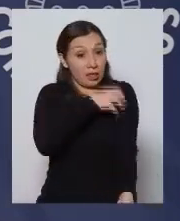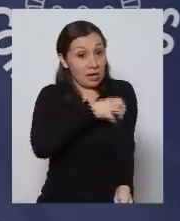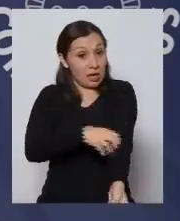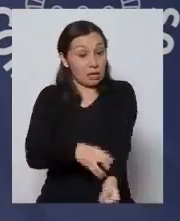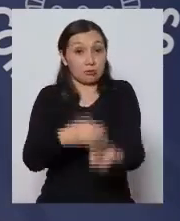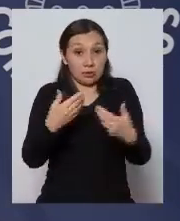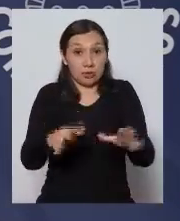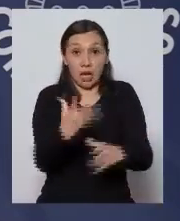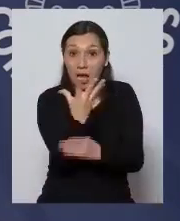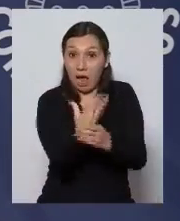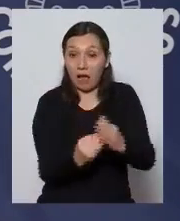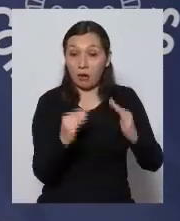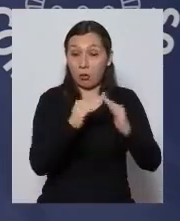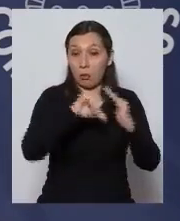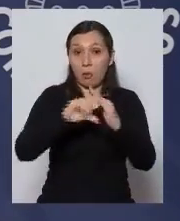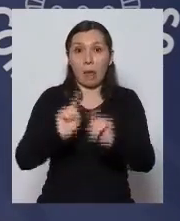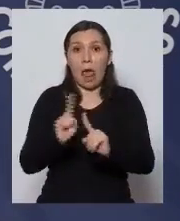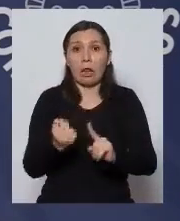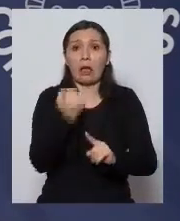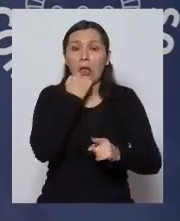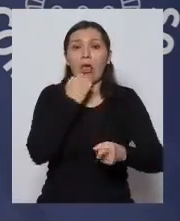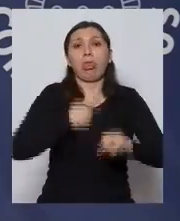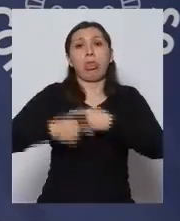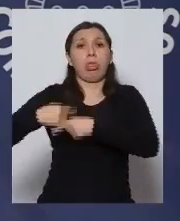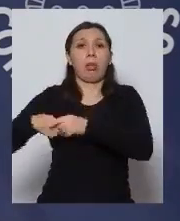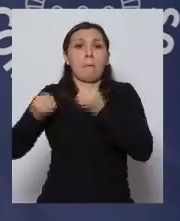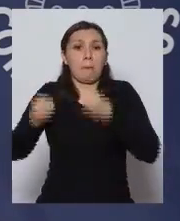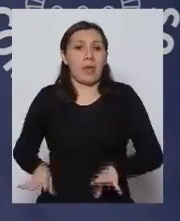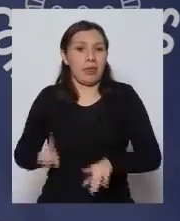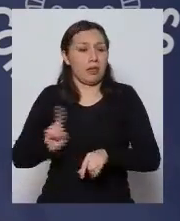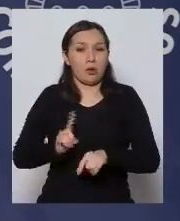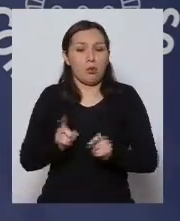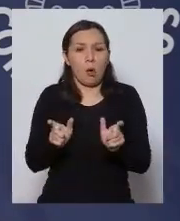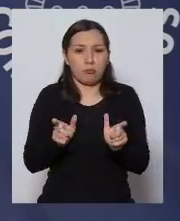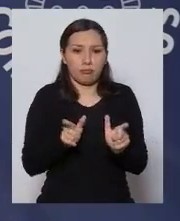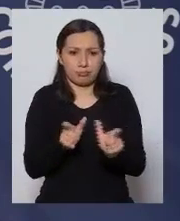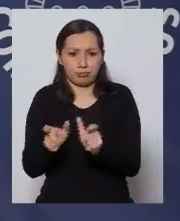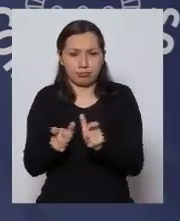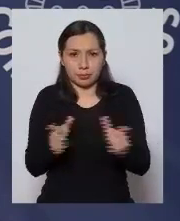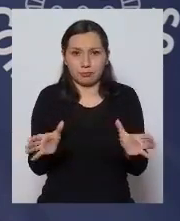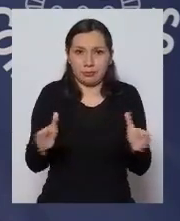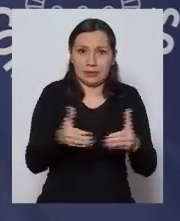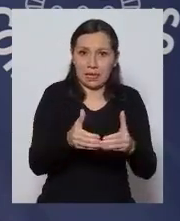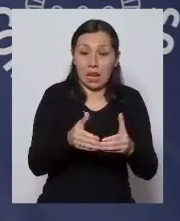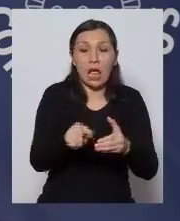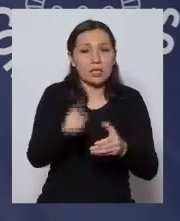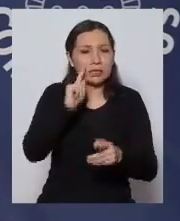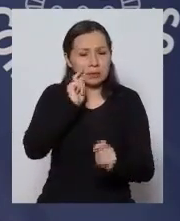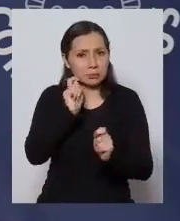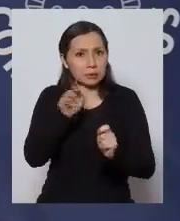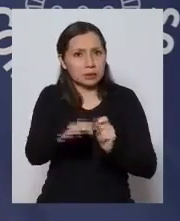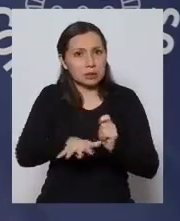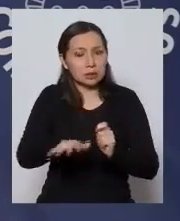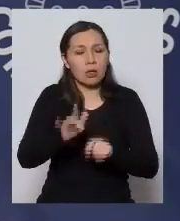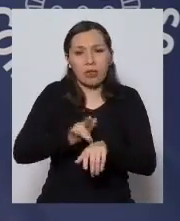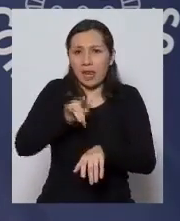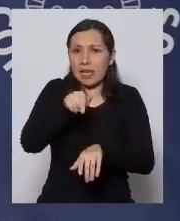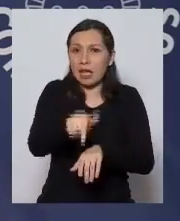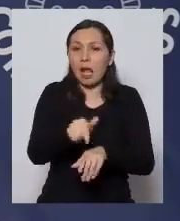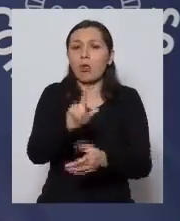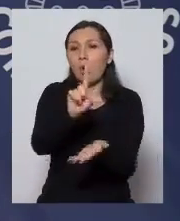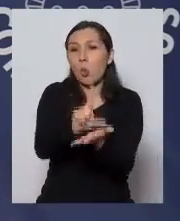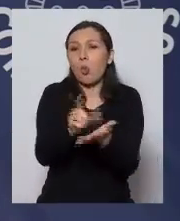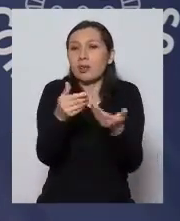que ya han salido de cuarentena para no volver atrás esa estrategia de contención se hace crítica en aquellos lugares